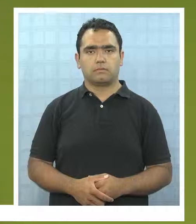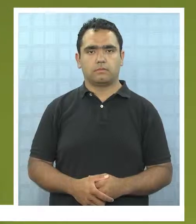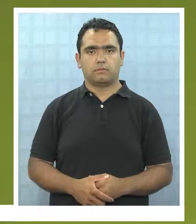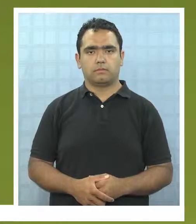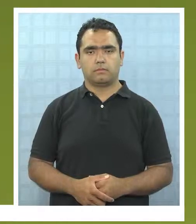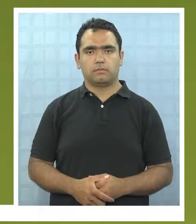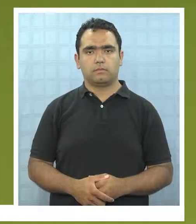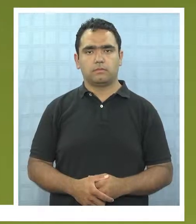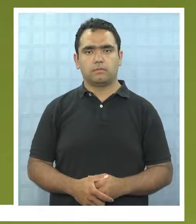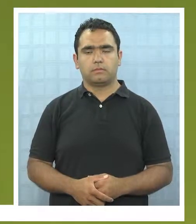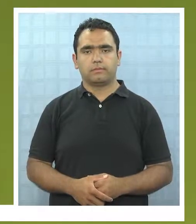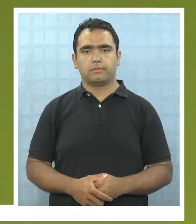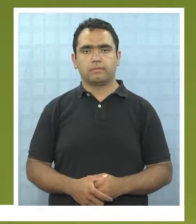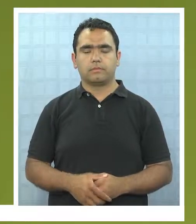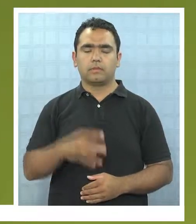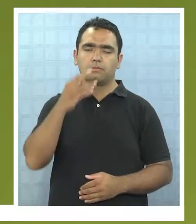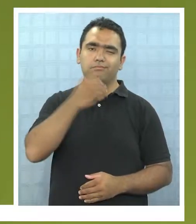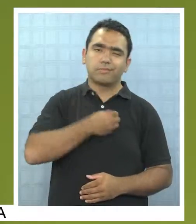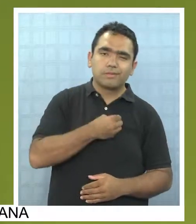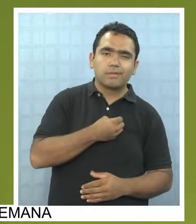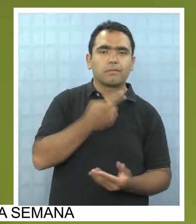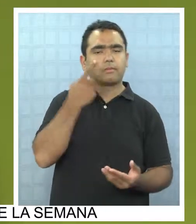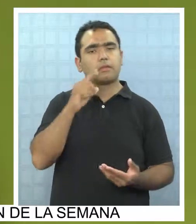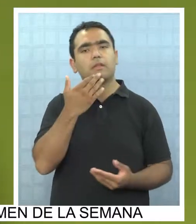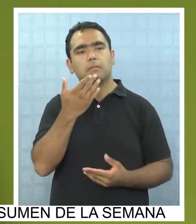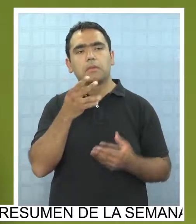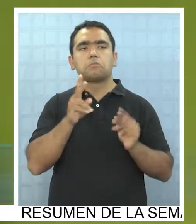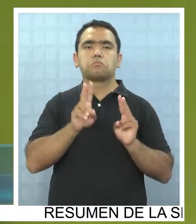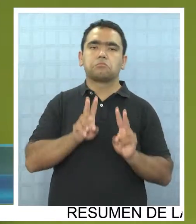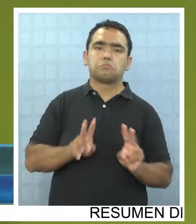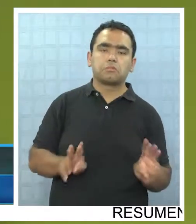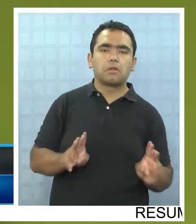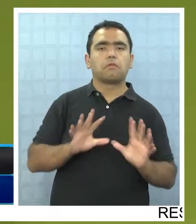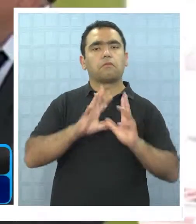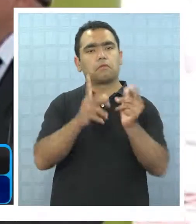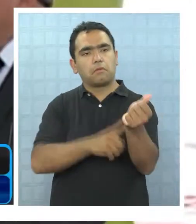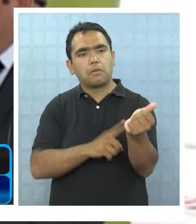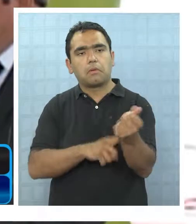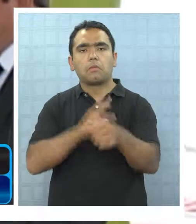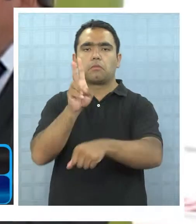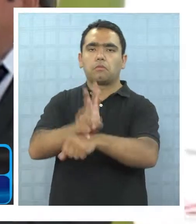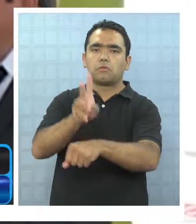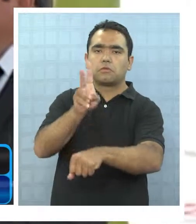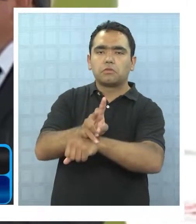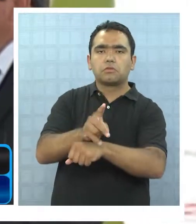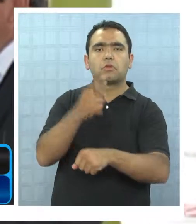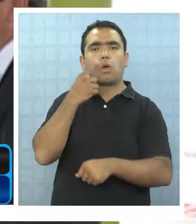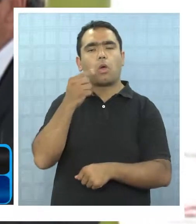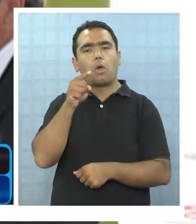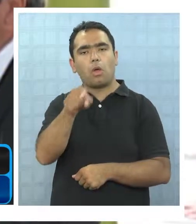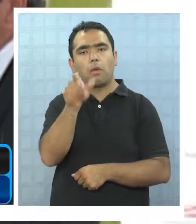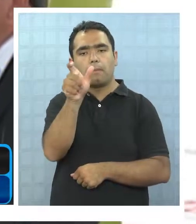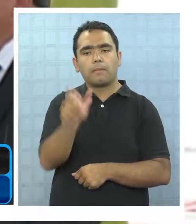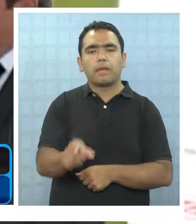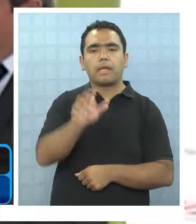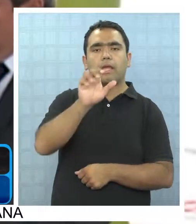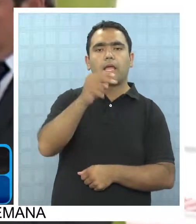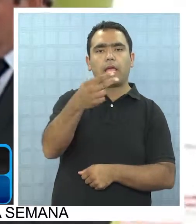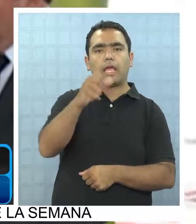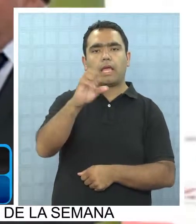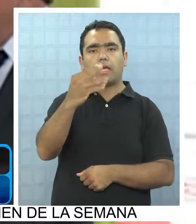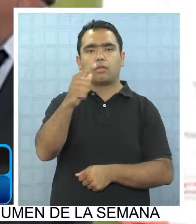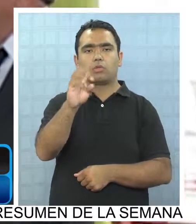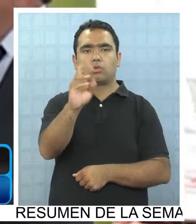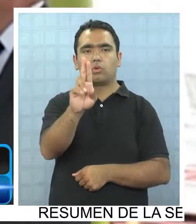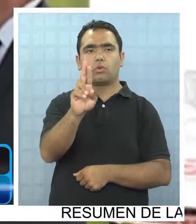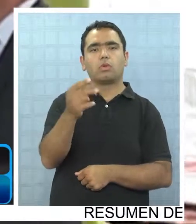...8 años que llevo en el cargo como... Pesar y también tranquilidad se pudo apreciar entre familiares y amigos del profesor y periodista Héctor Vivero,